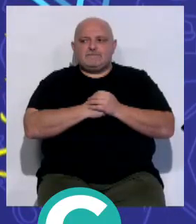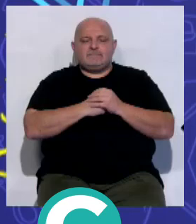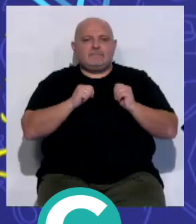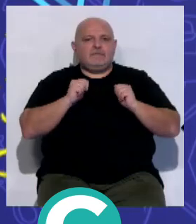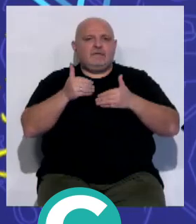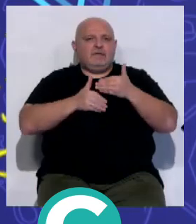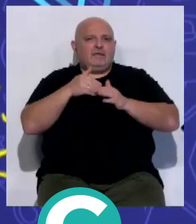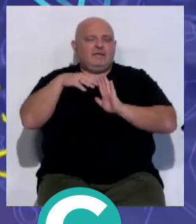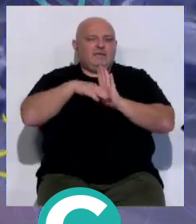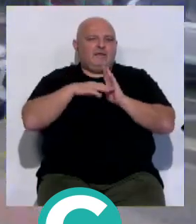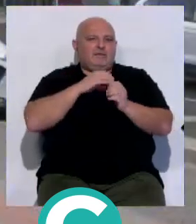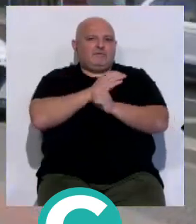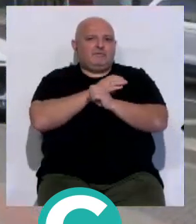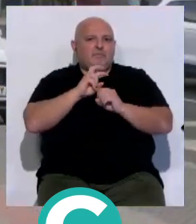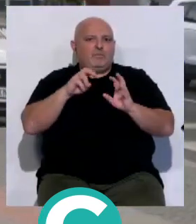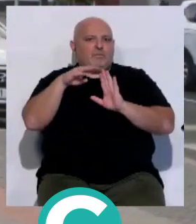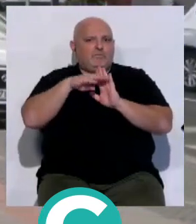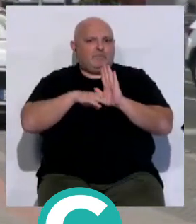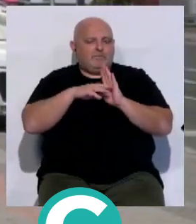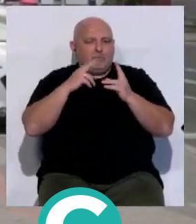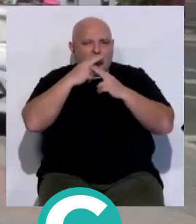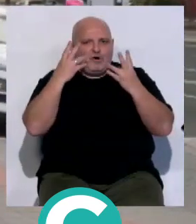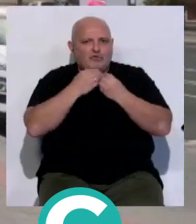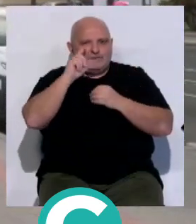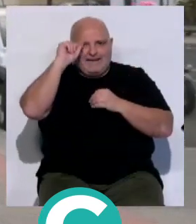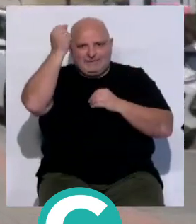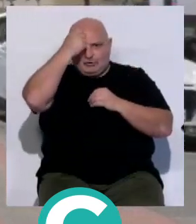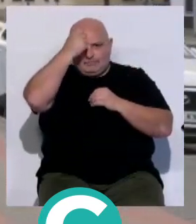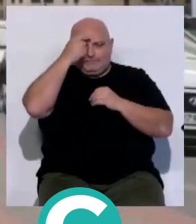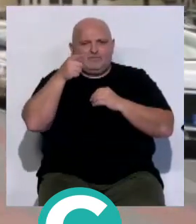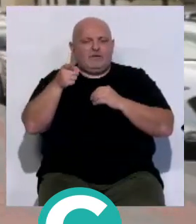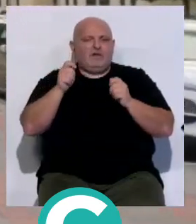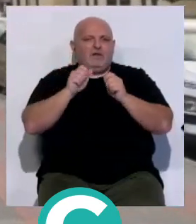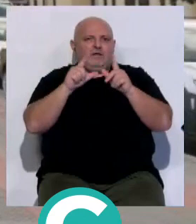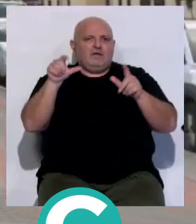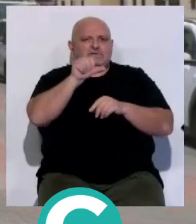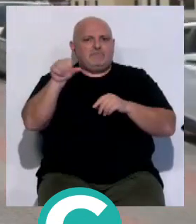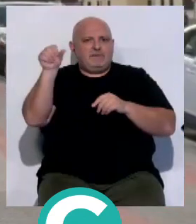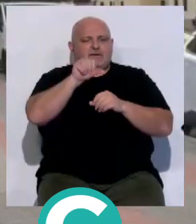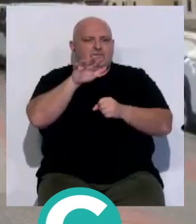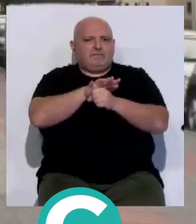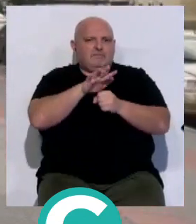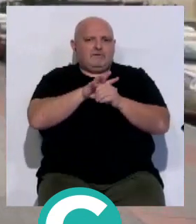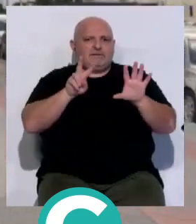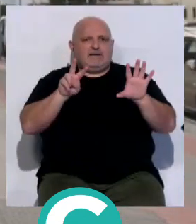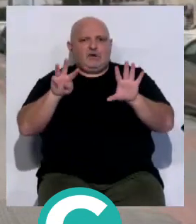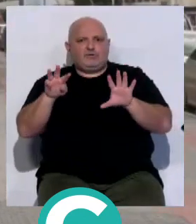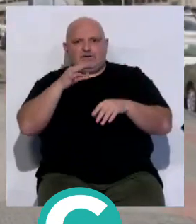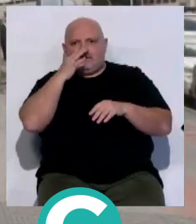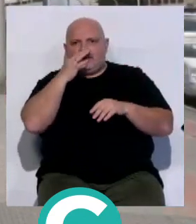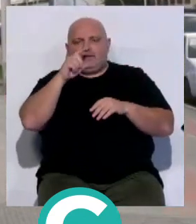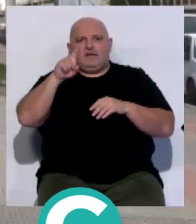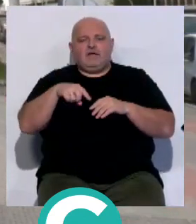Comienza la emisión en Onda Cádiz del nuevo programa Pública con Talento. Con emisión semanal los martes de 7 a 8 de la tarde